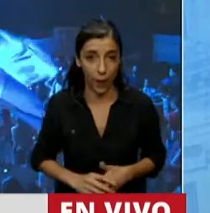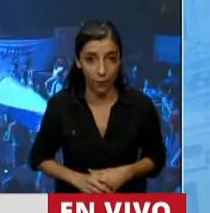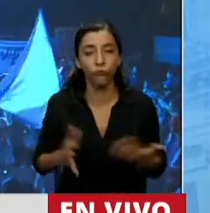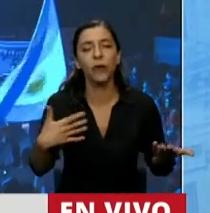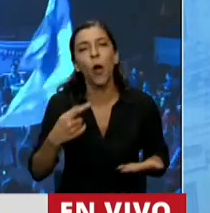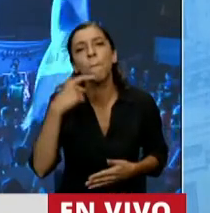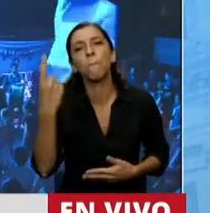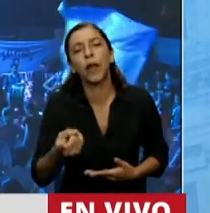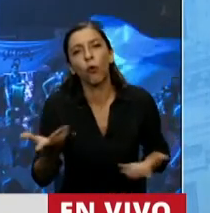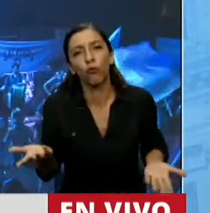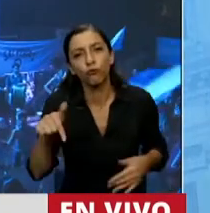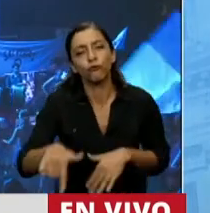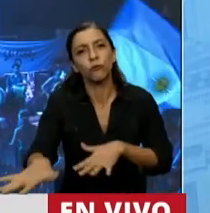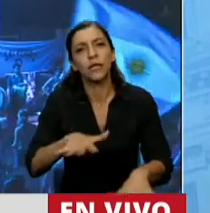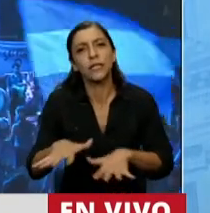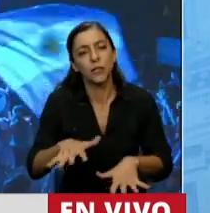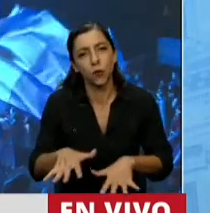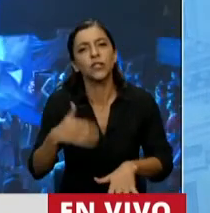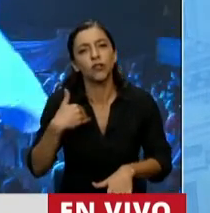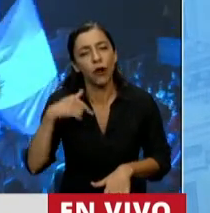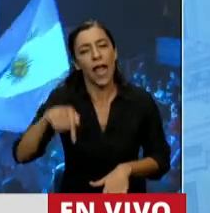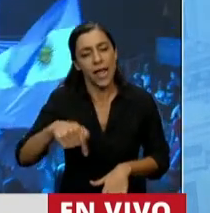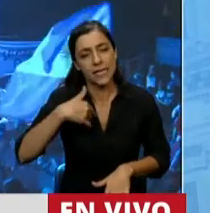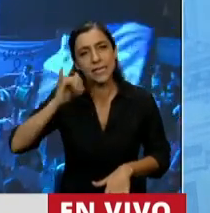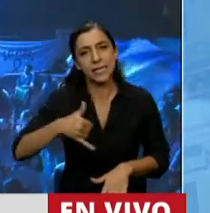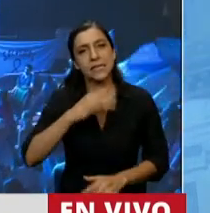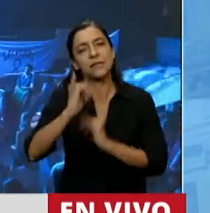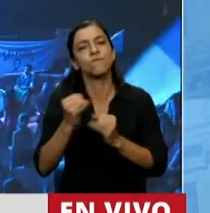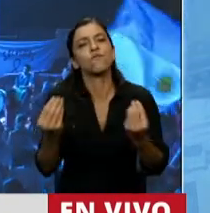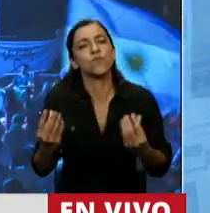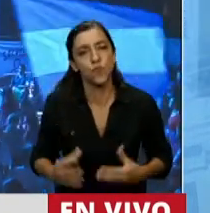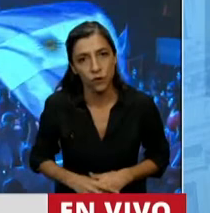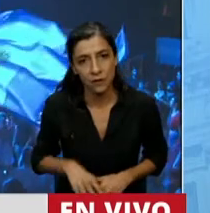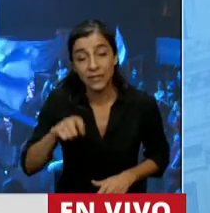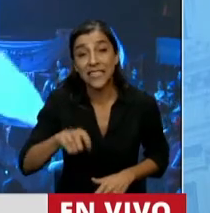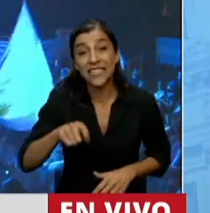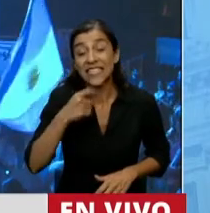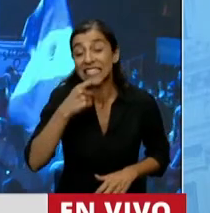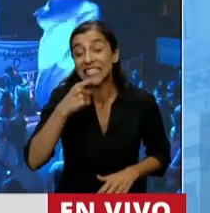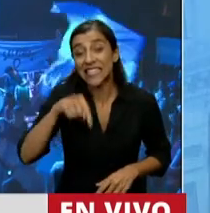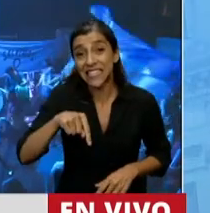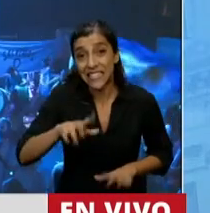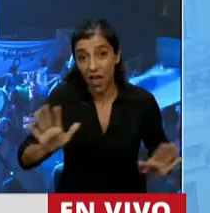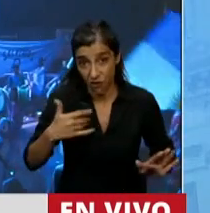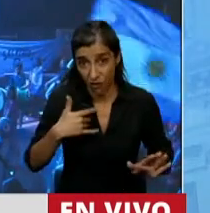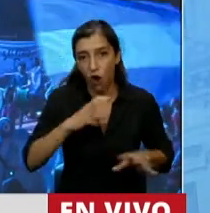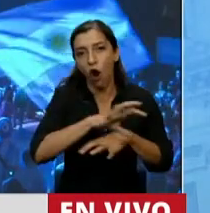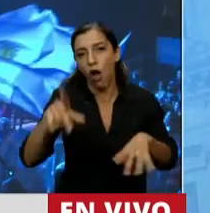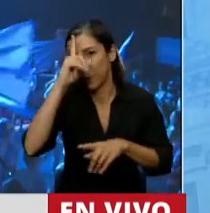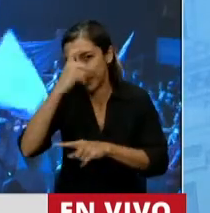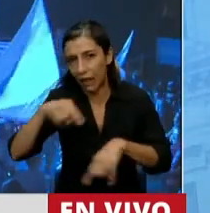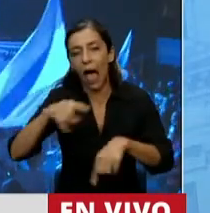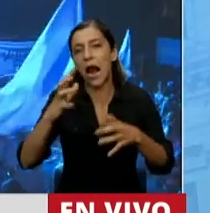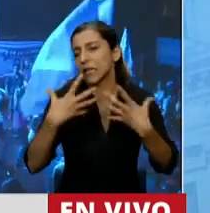en esta oportunidad, y esta sí es mi objeción, si este sistema de salud al que se hace referencia